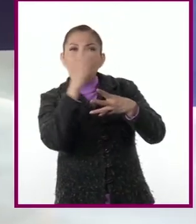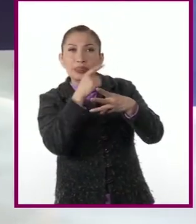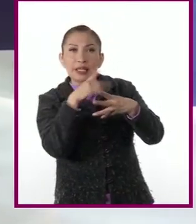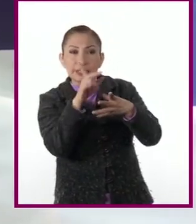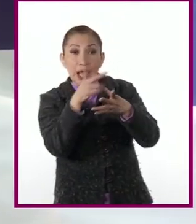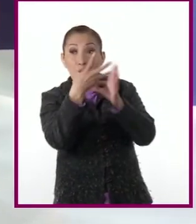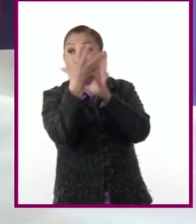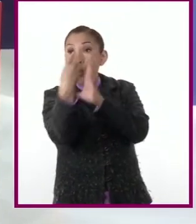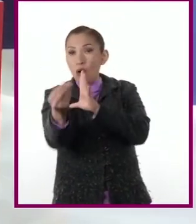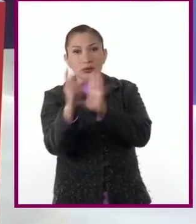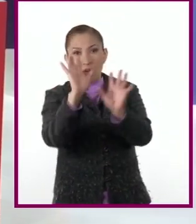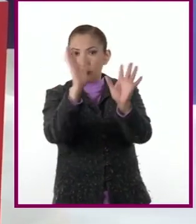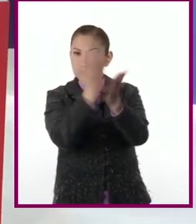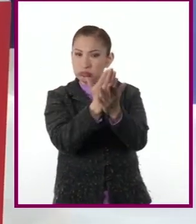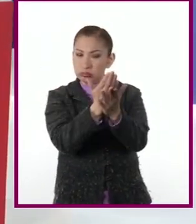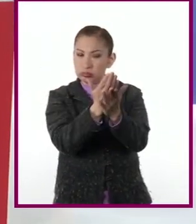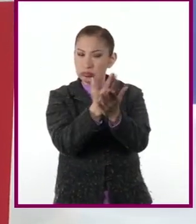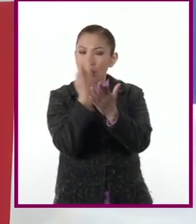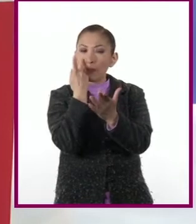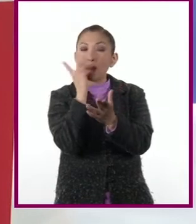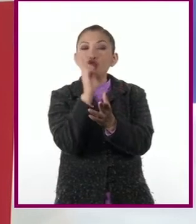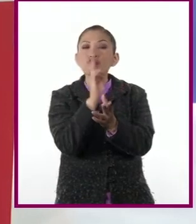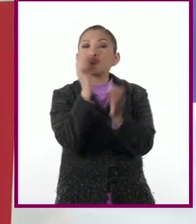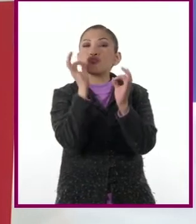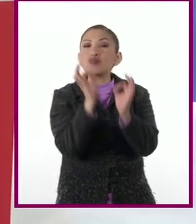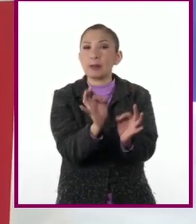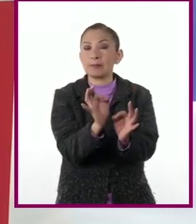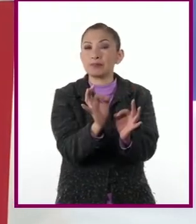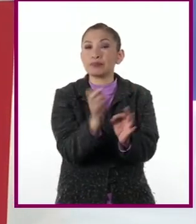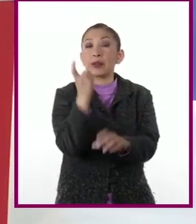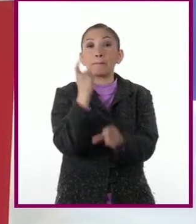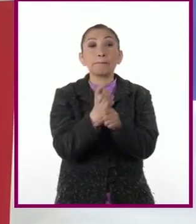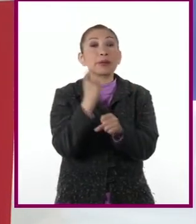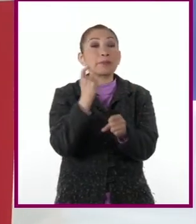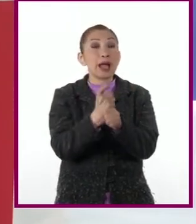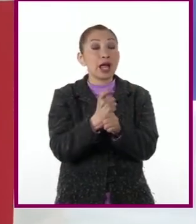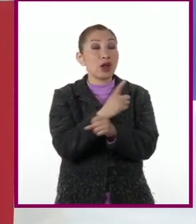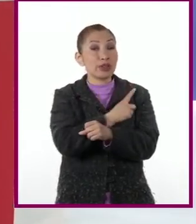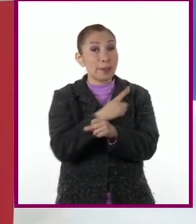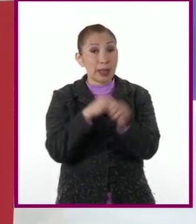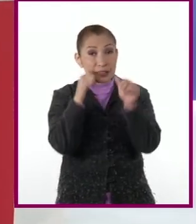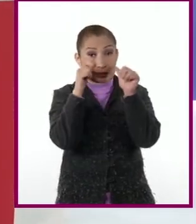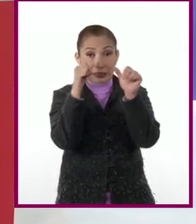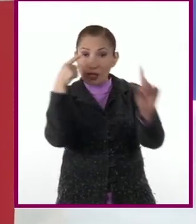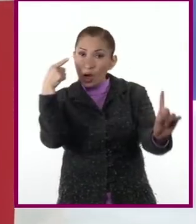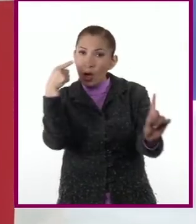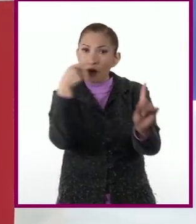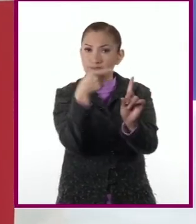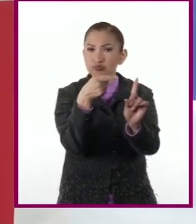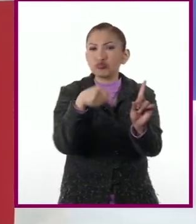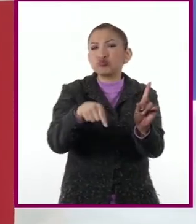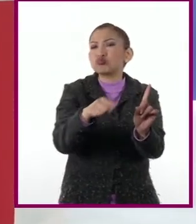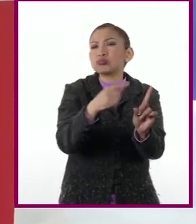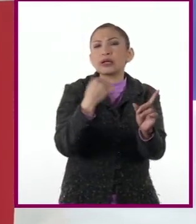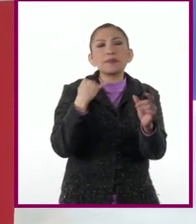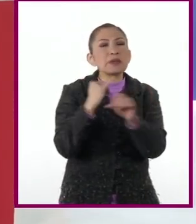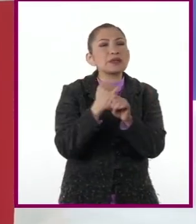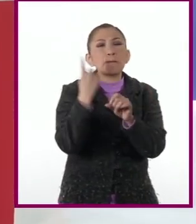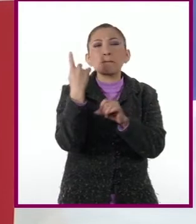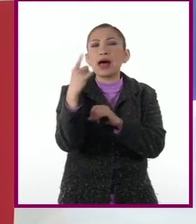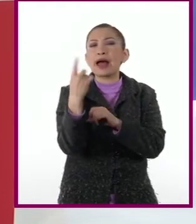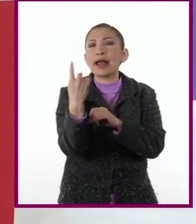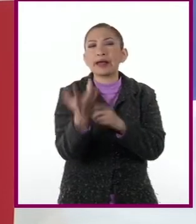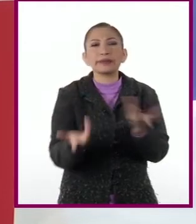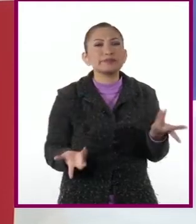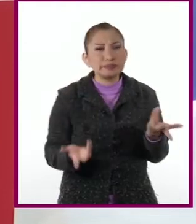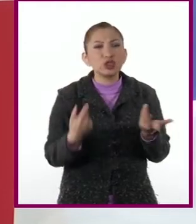de replicarla. Ahora, lo primero que debemos de tener en cuenta es el propósito de nuestra investigación, es decir,